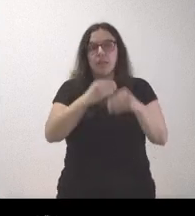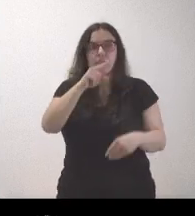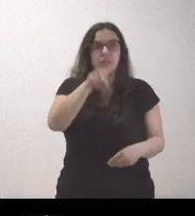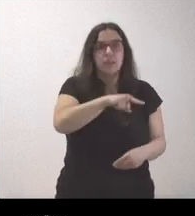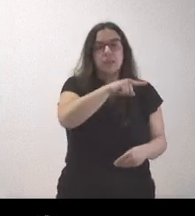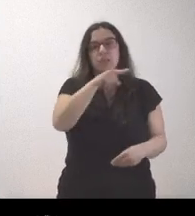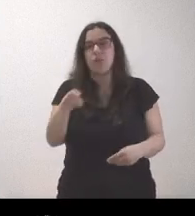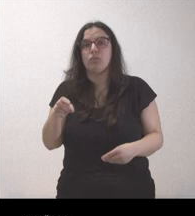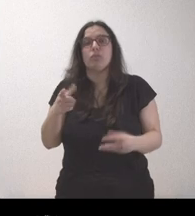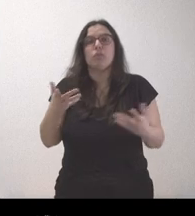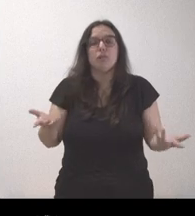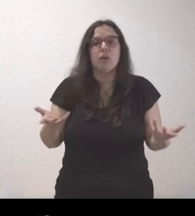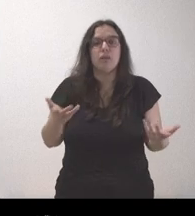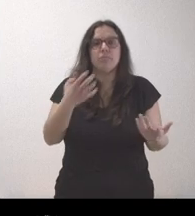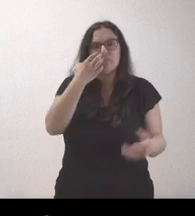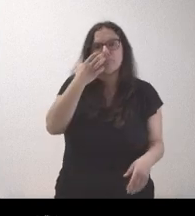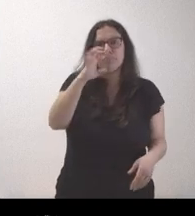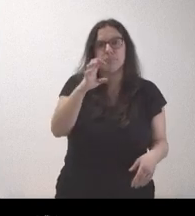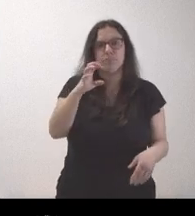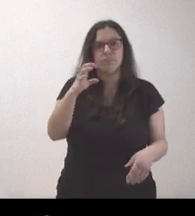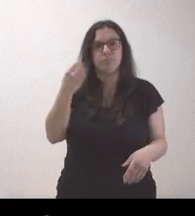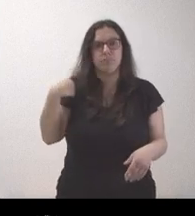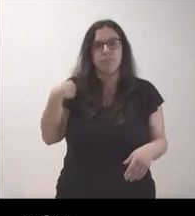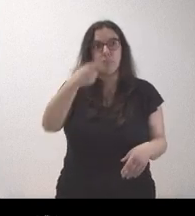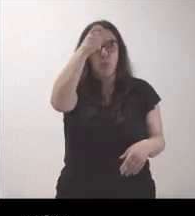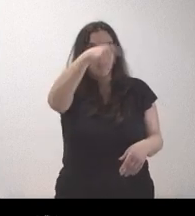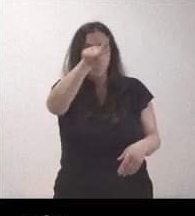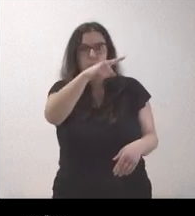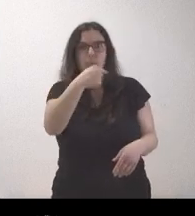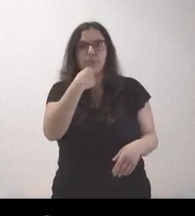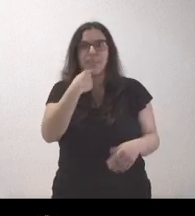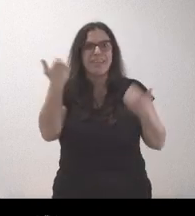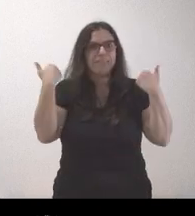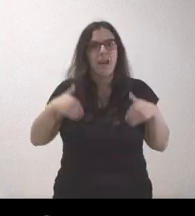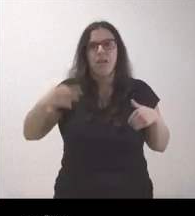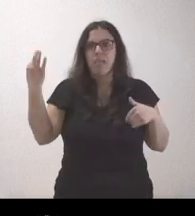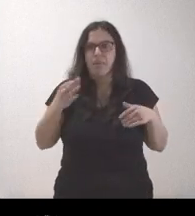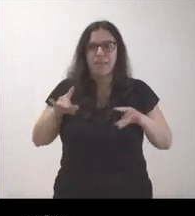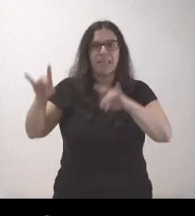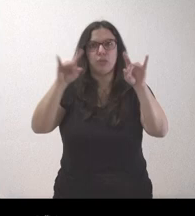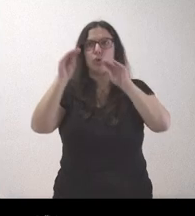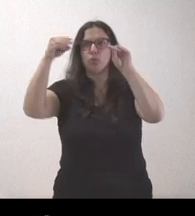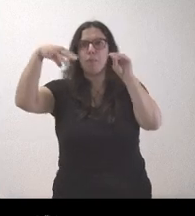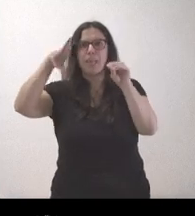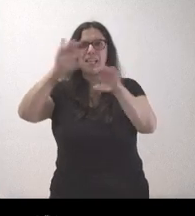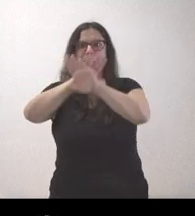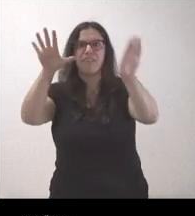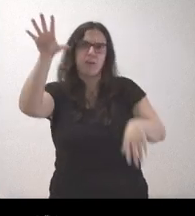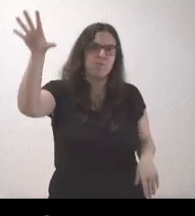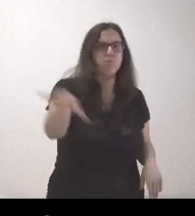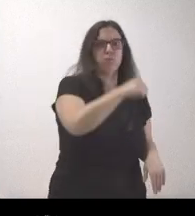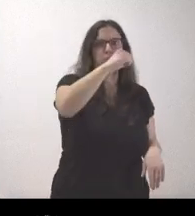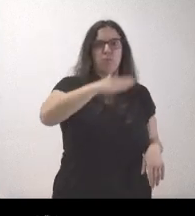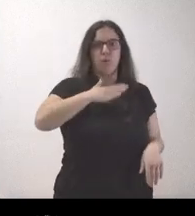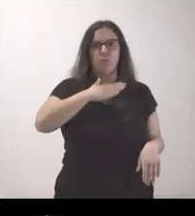posibilidad que reclaman estas localidades de que se expropie ya definitivamente ese territorio y deje de ser propiedad de otra